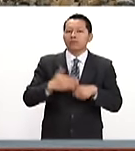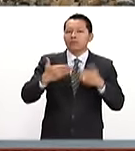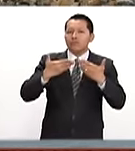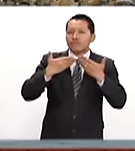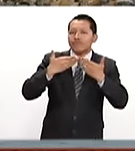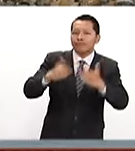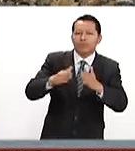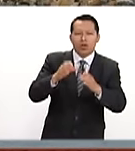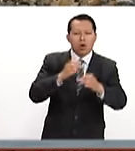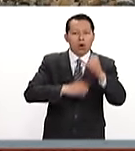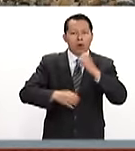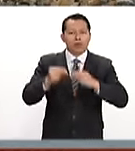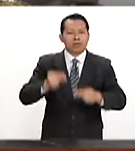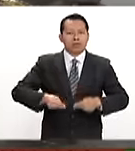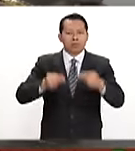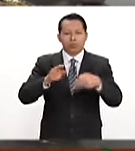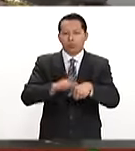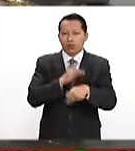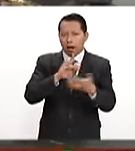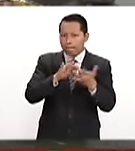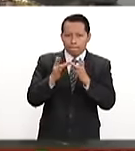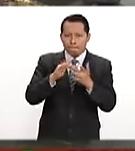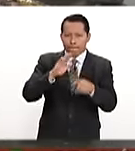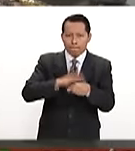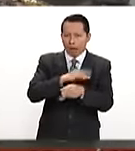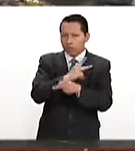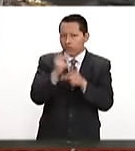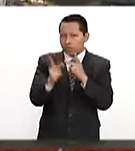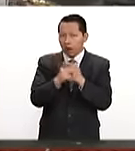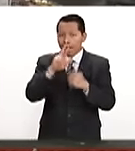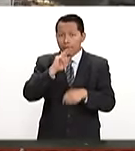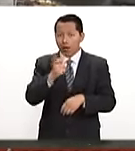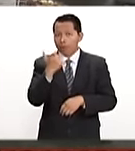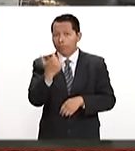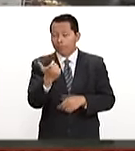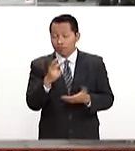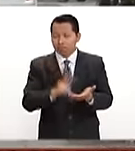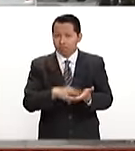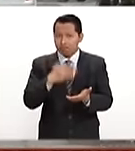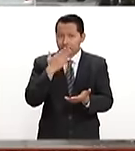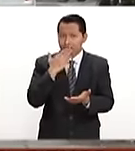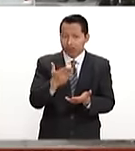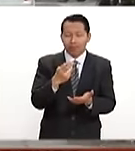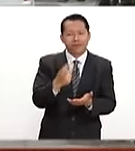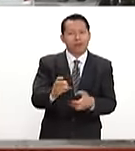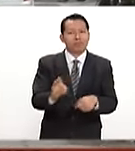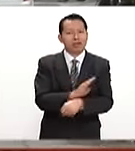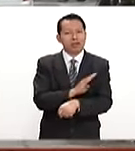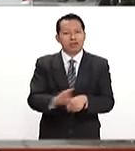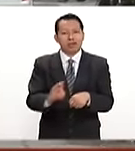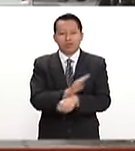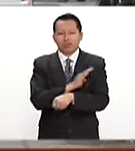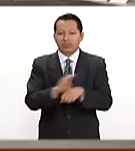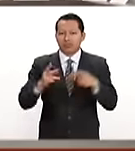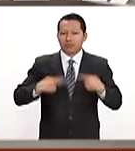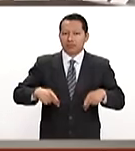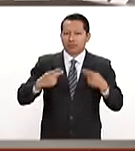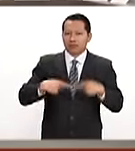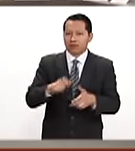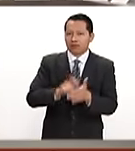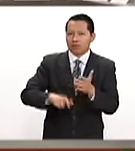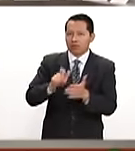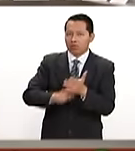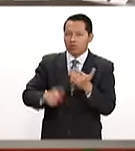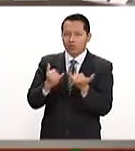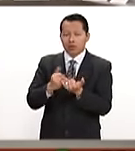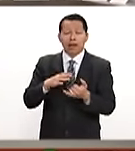comercial, porque la globalización genera mayor productividad y mejores precios, lo que, por supuesto, beneficia al consumidor. Esto lo dijo durante